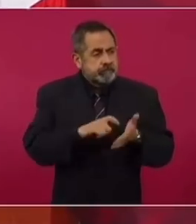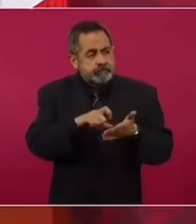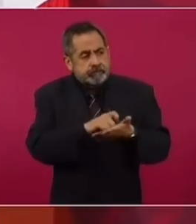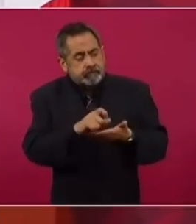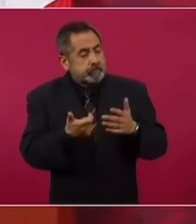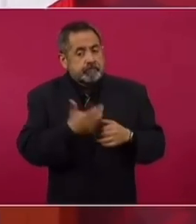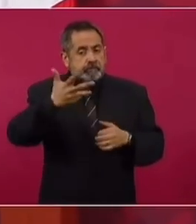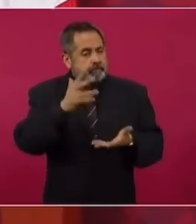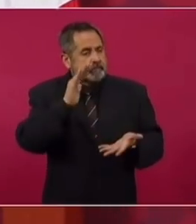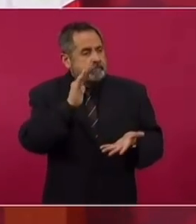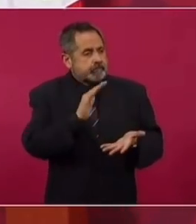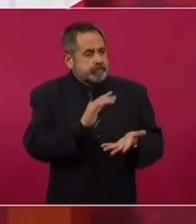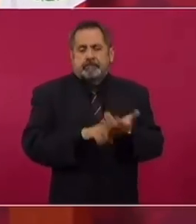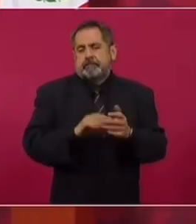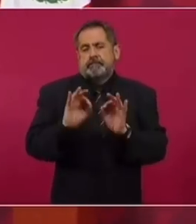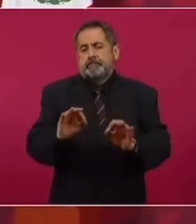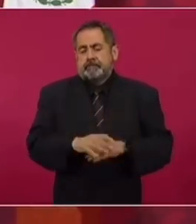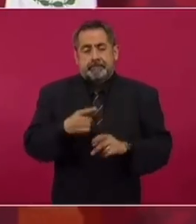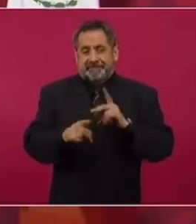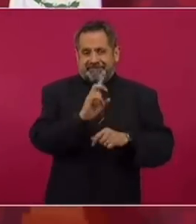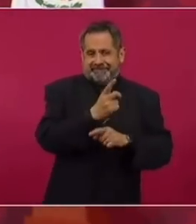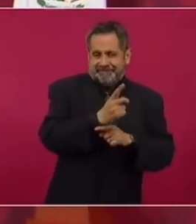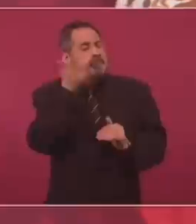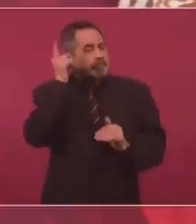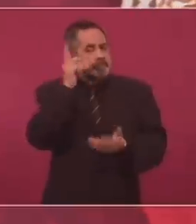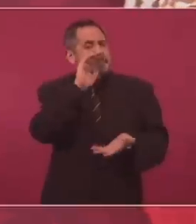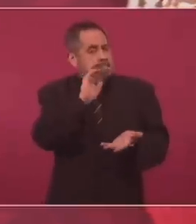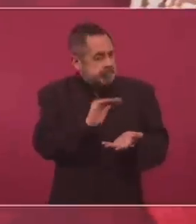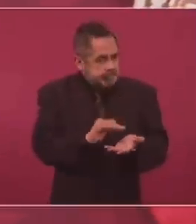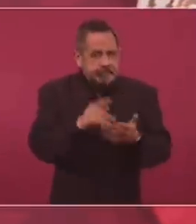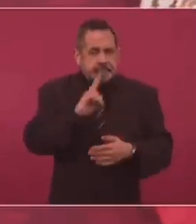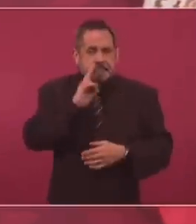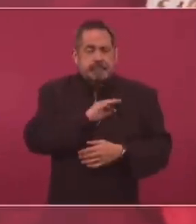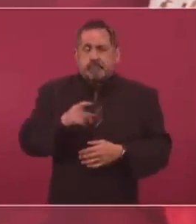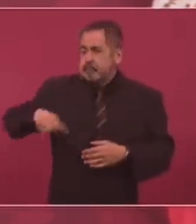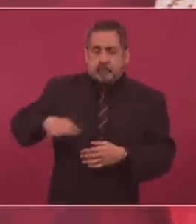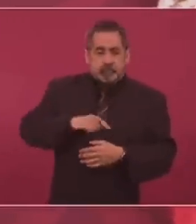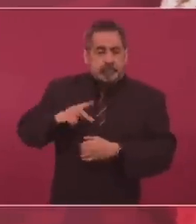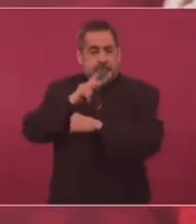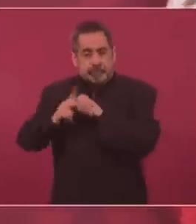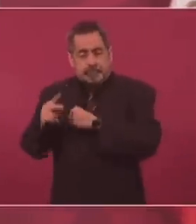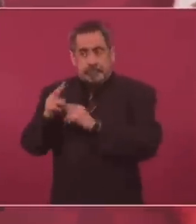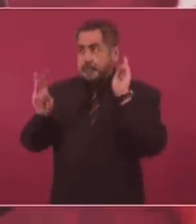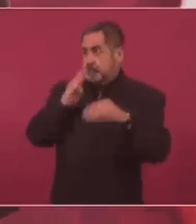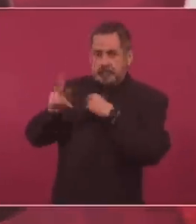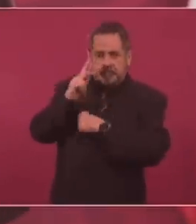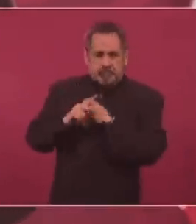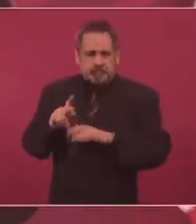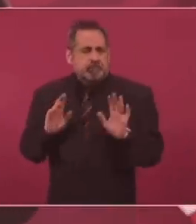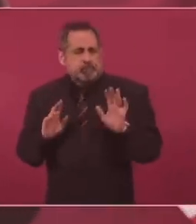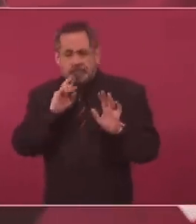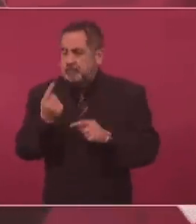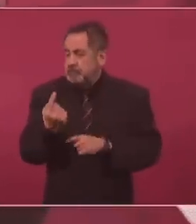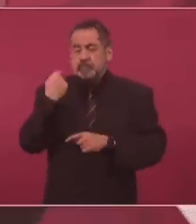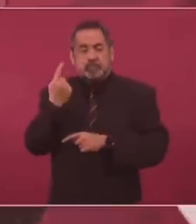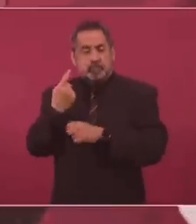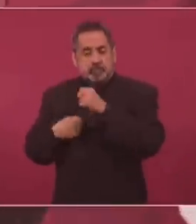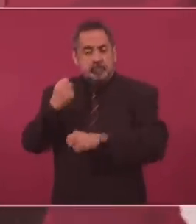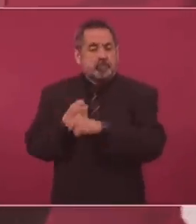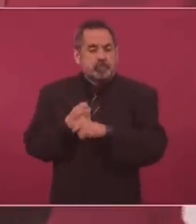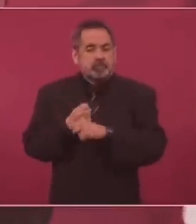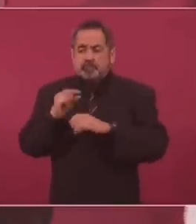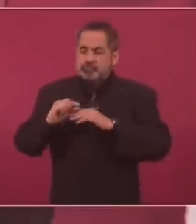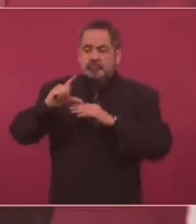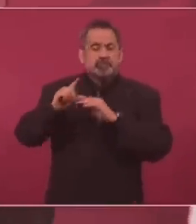en el país, sobre todo inició en los primeros días de diciembre ya una baja. Somos de los pocos países en el mundo que nos apreciamos de que el año pasado tuvieron